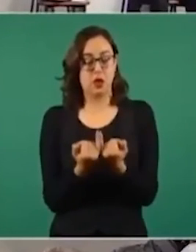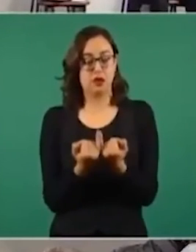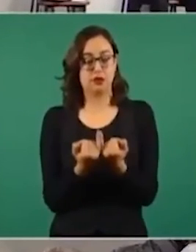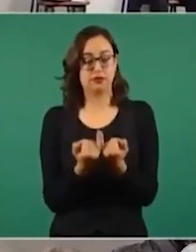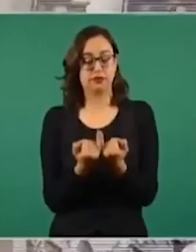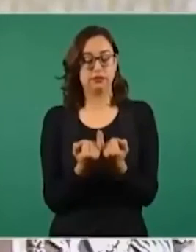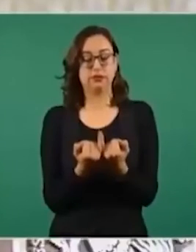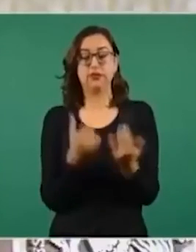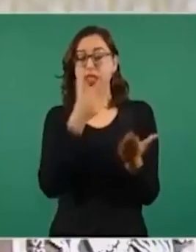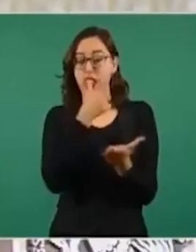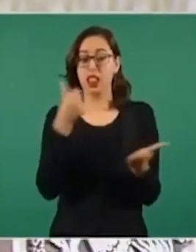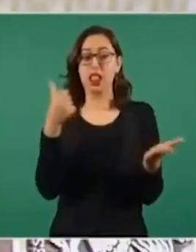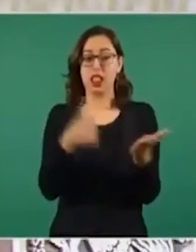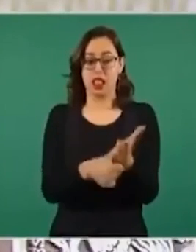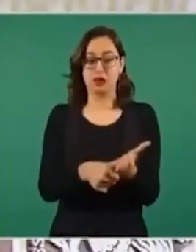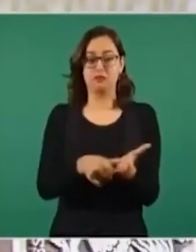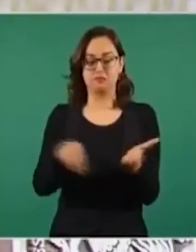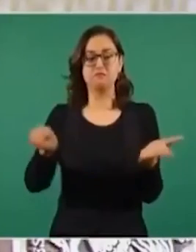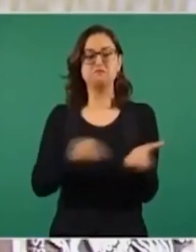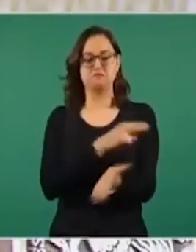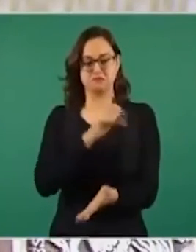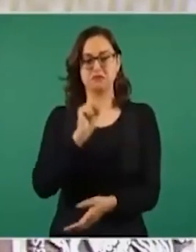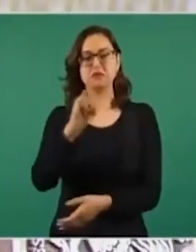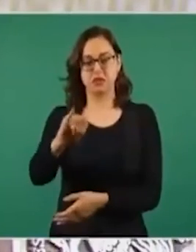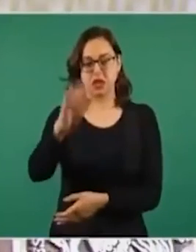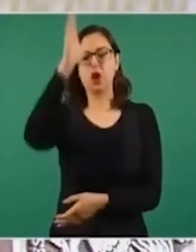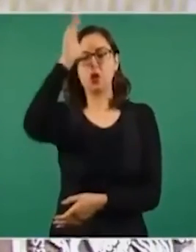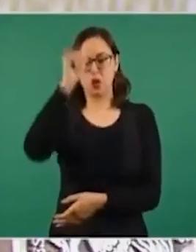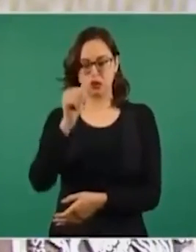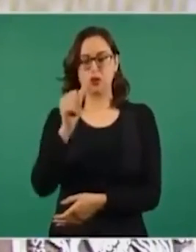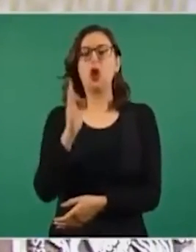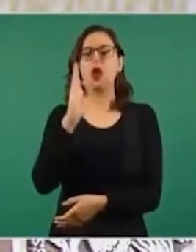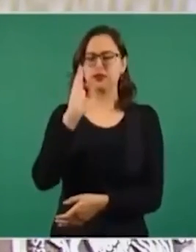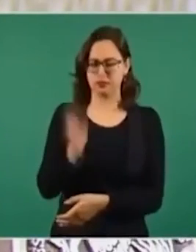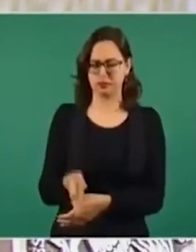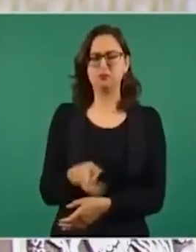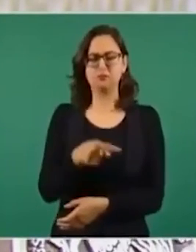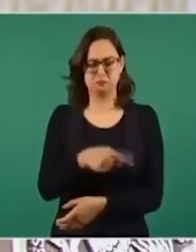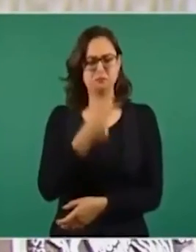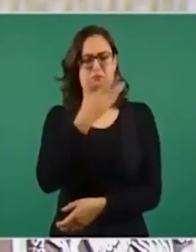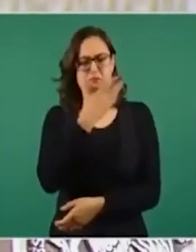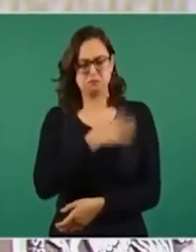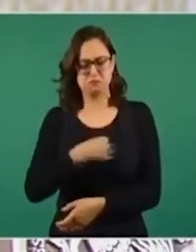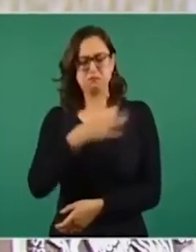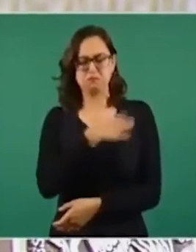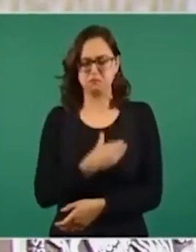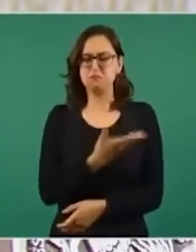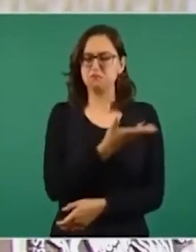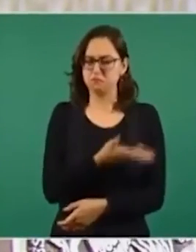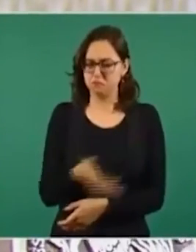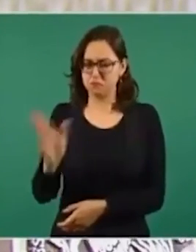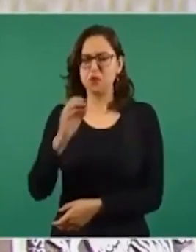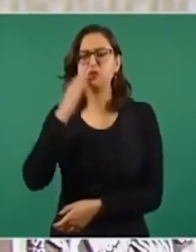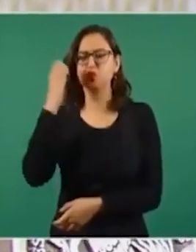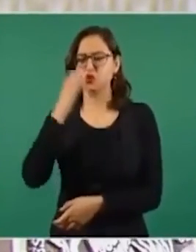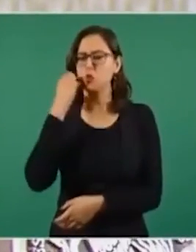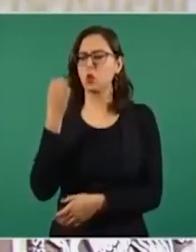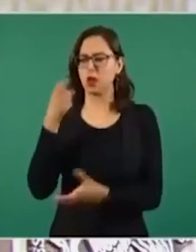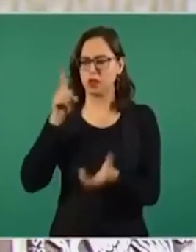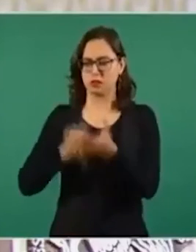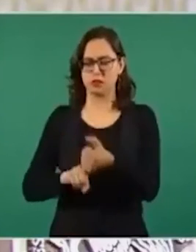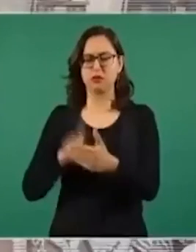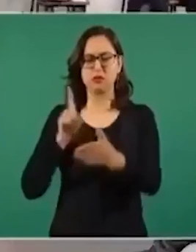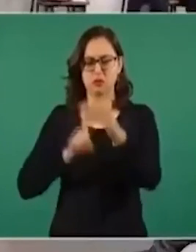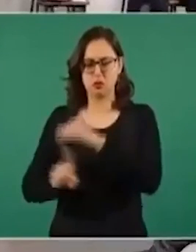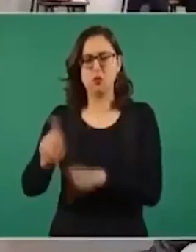lo que es la carta de compromiso, la carta de aceptación, precisamente en donde autorizan que el pequeñito puede estar dentro de lo que es la parte